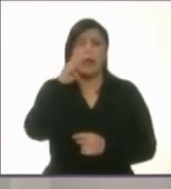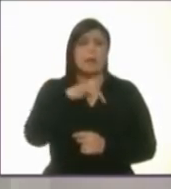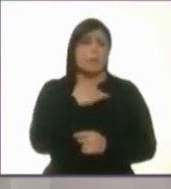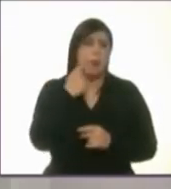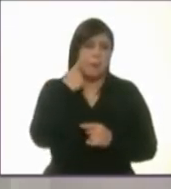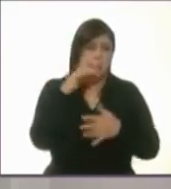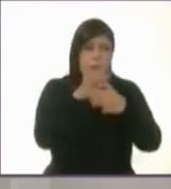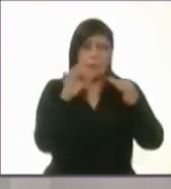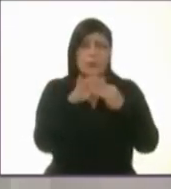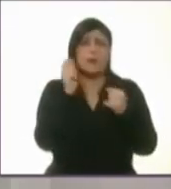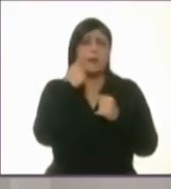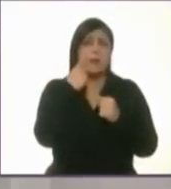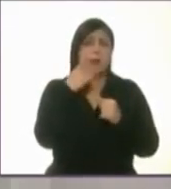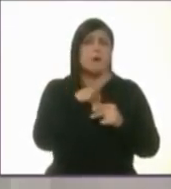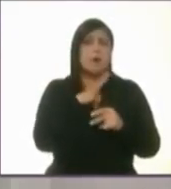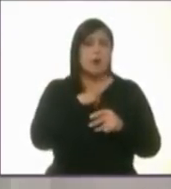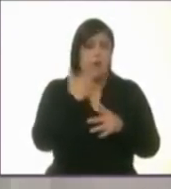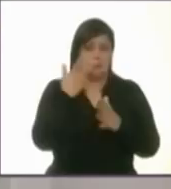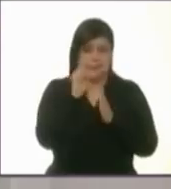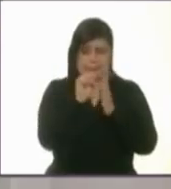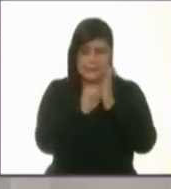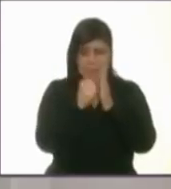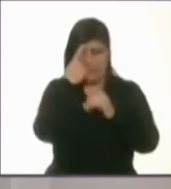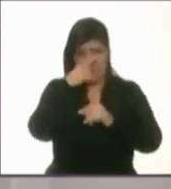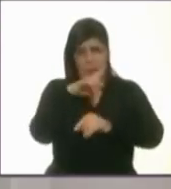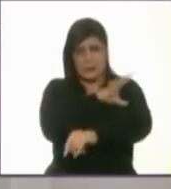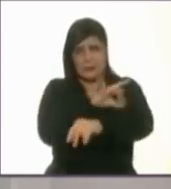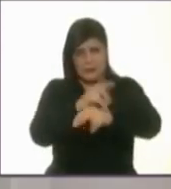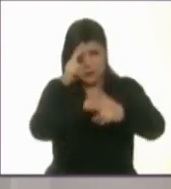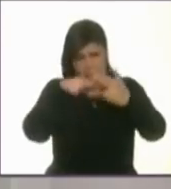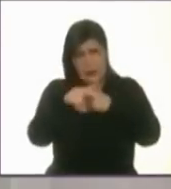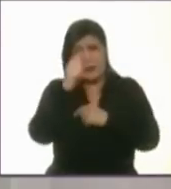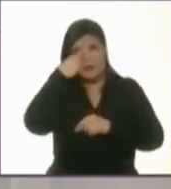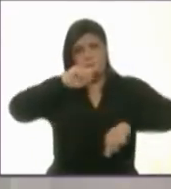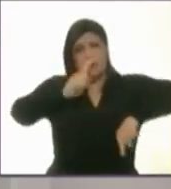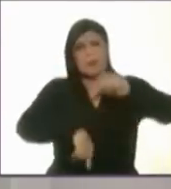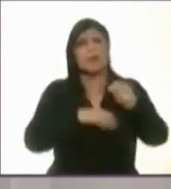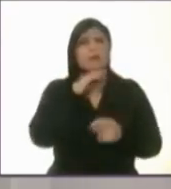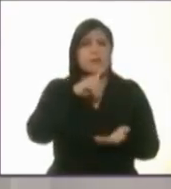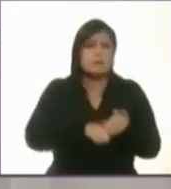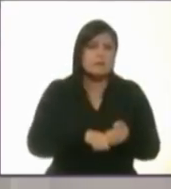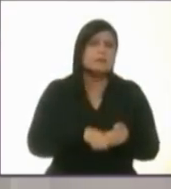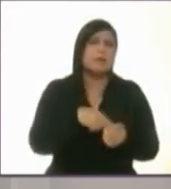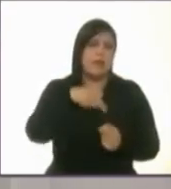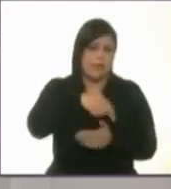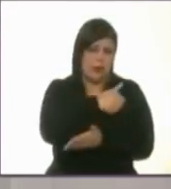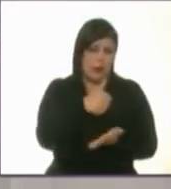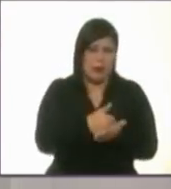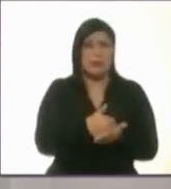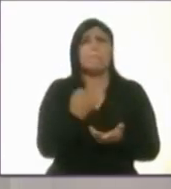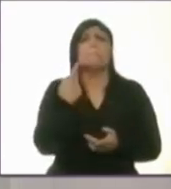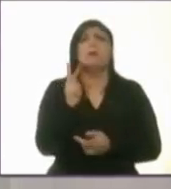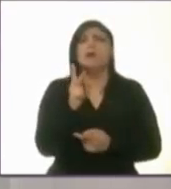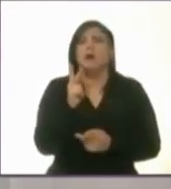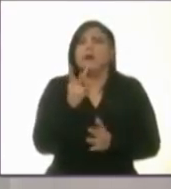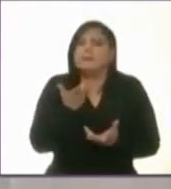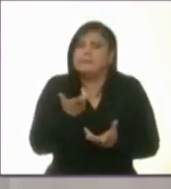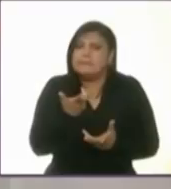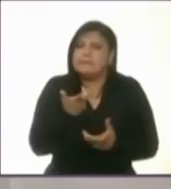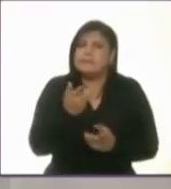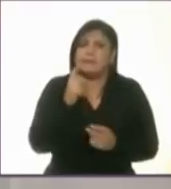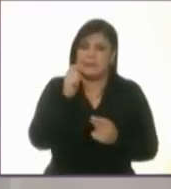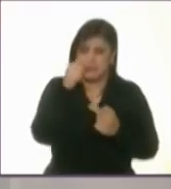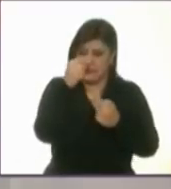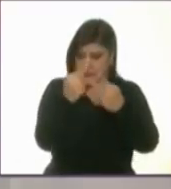transparencia y acceso a la información y combate a la corrupción en la ciudad. Pero al final del día, candidata, estas